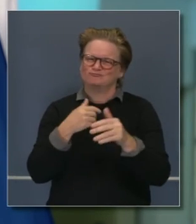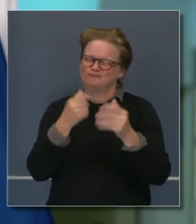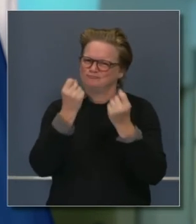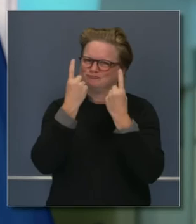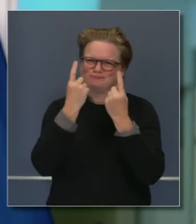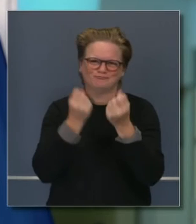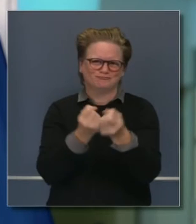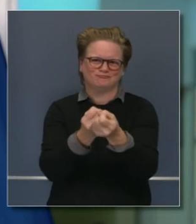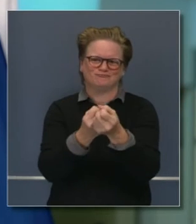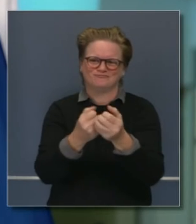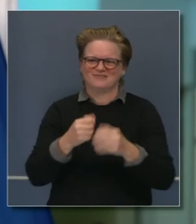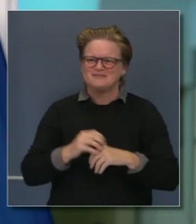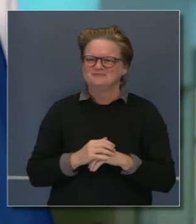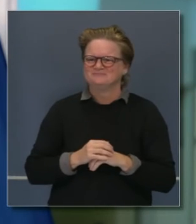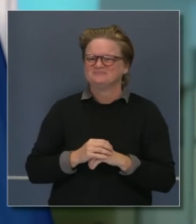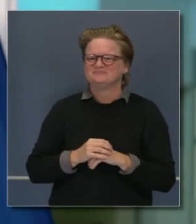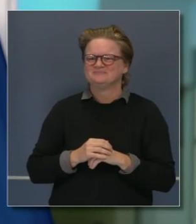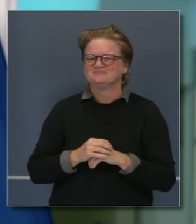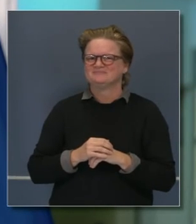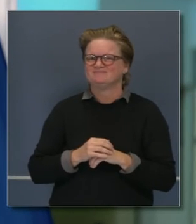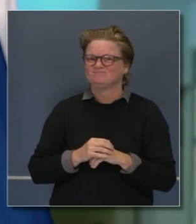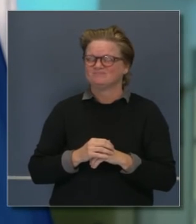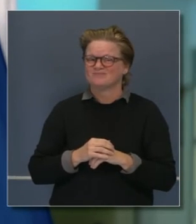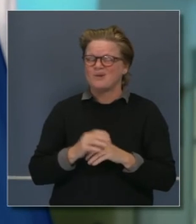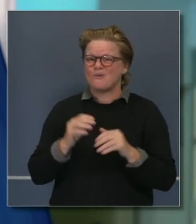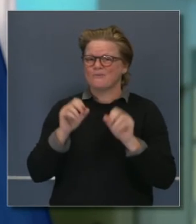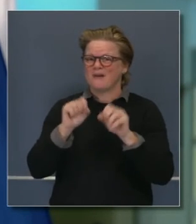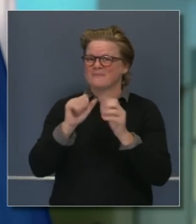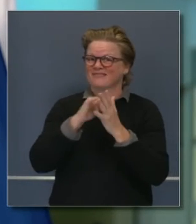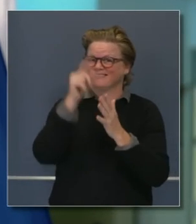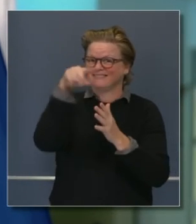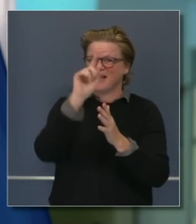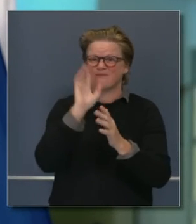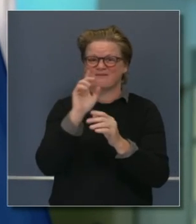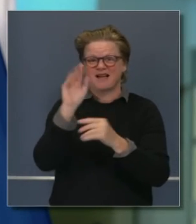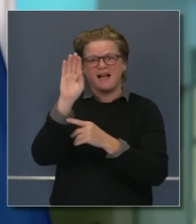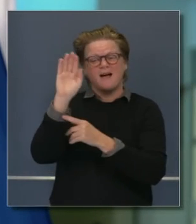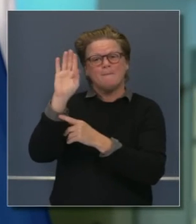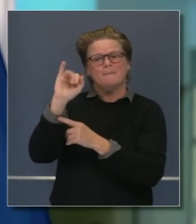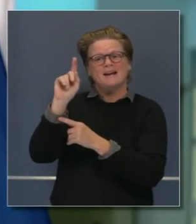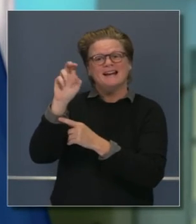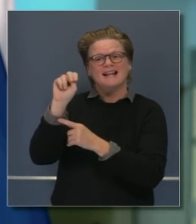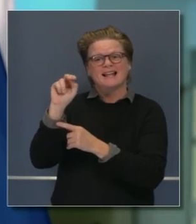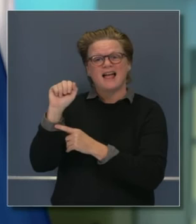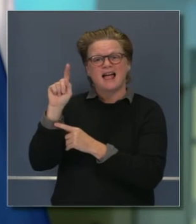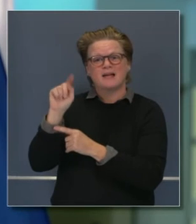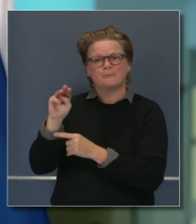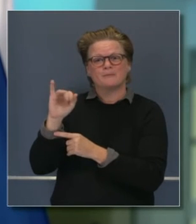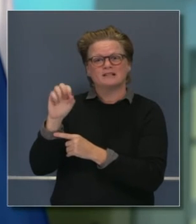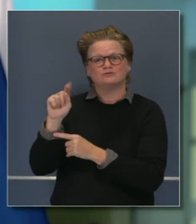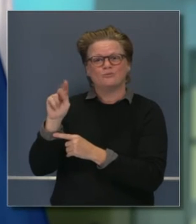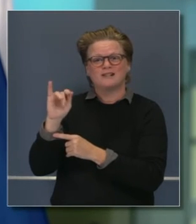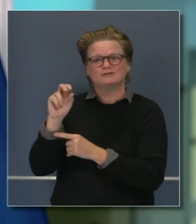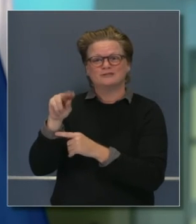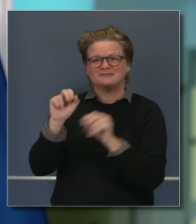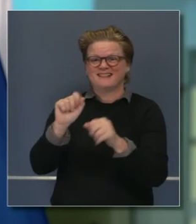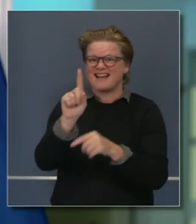del nuevo presidente para su administración. Eso sería genial para nuestro estado.